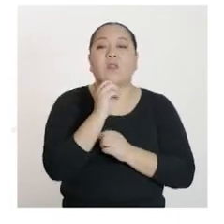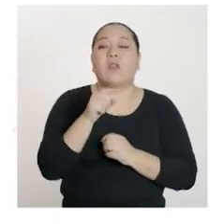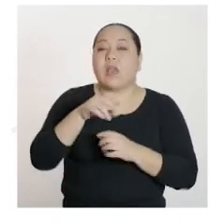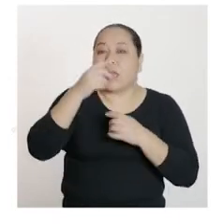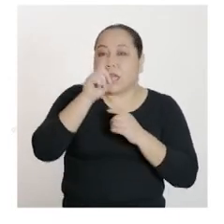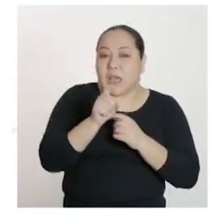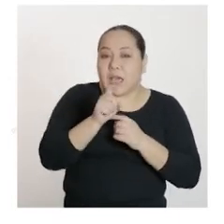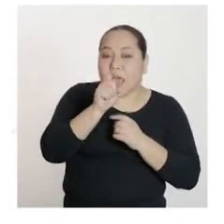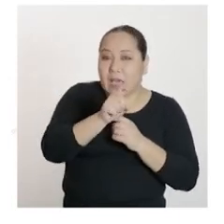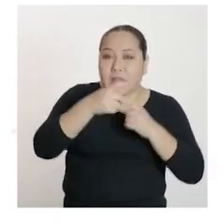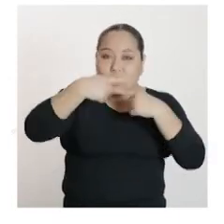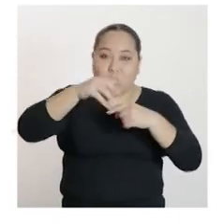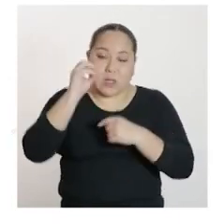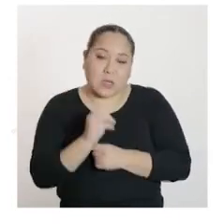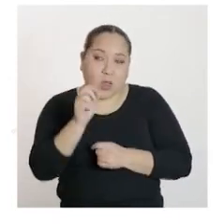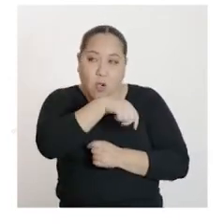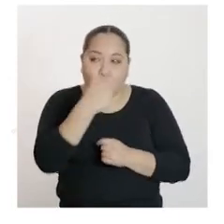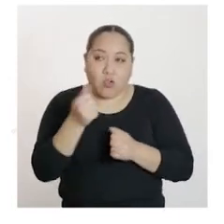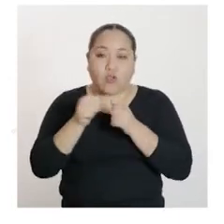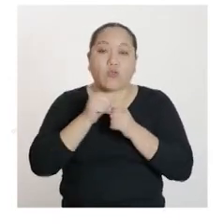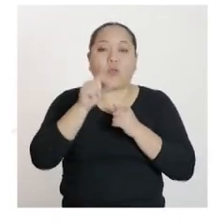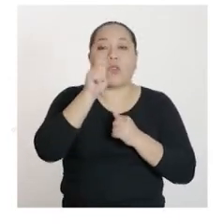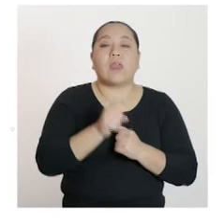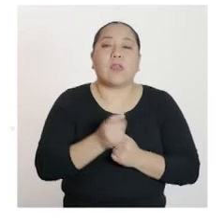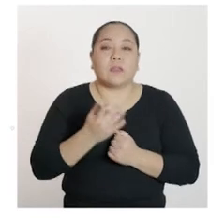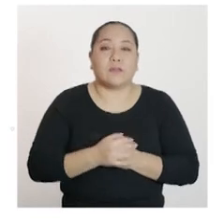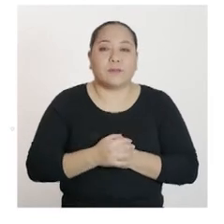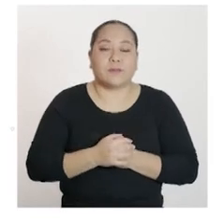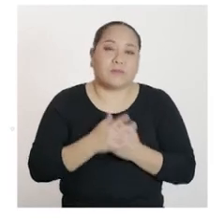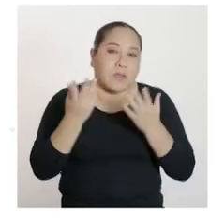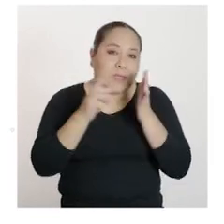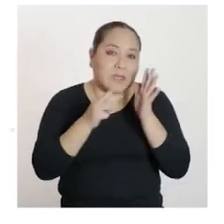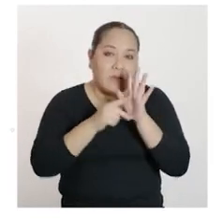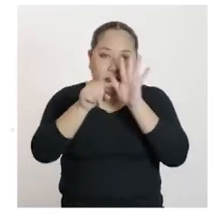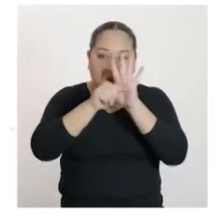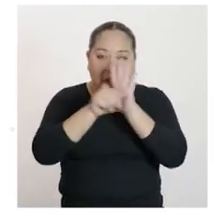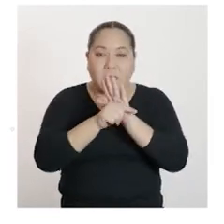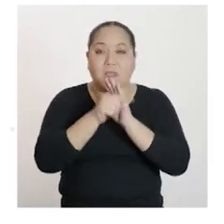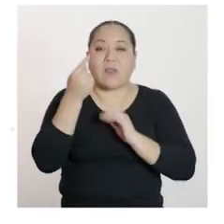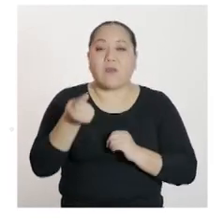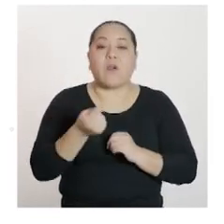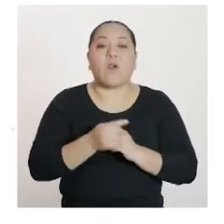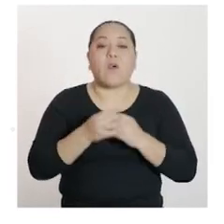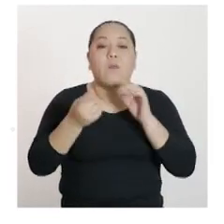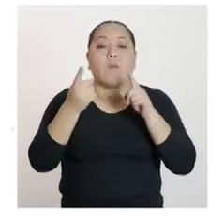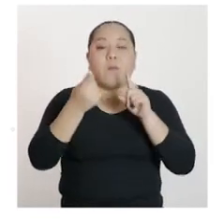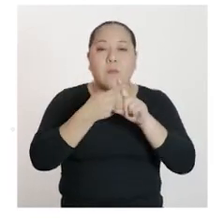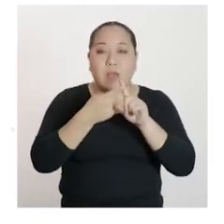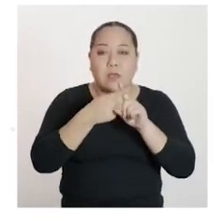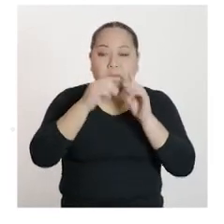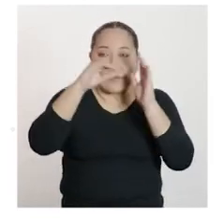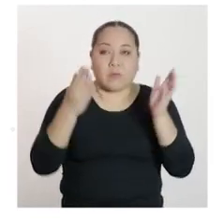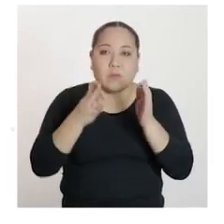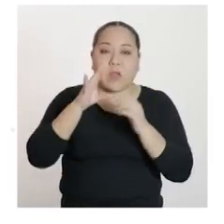cero. Luego hallamos el otro valor de X en la ecuación. O sea, negativo X más 45 igual